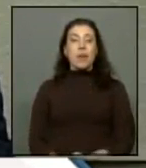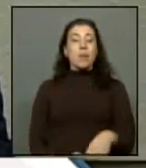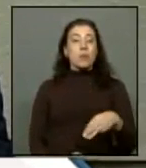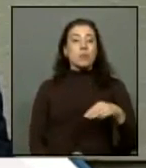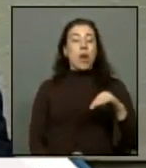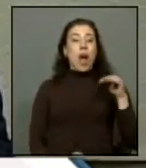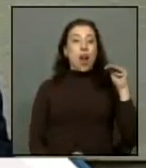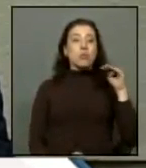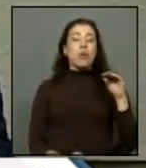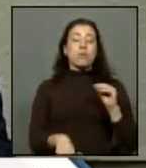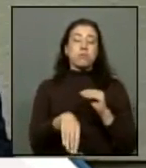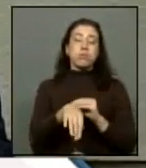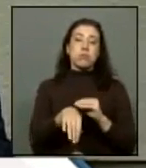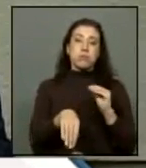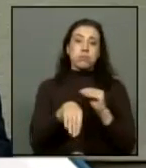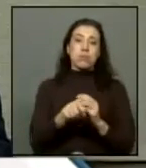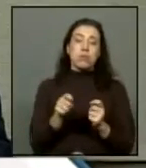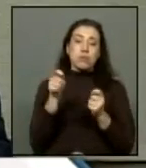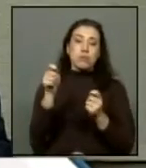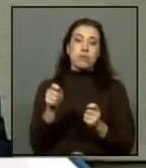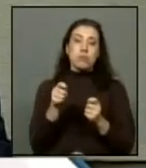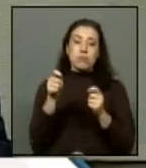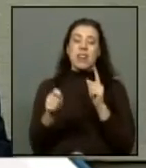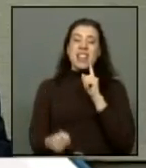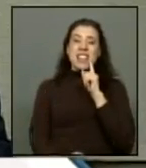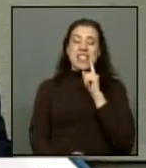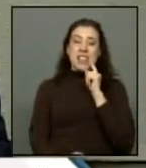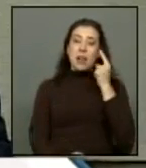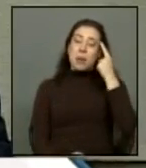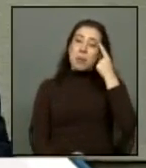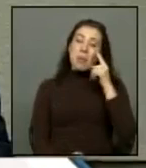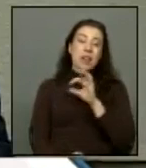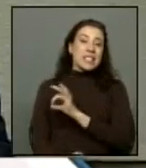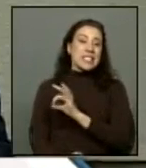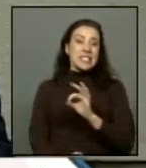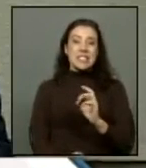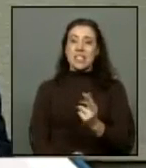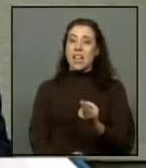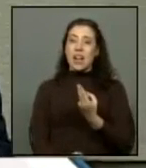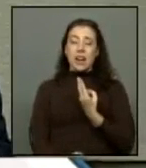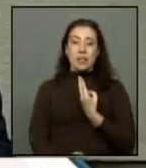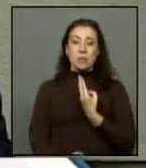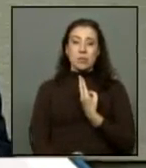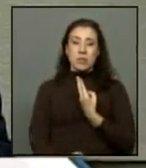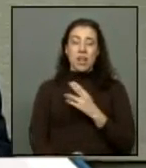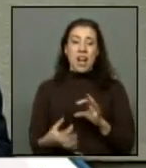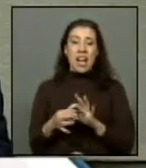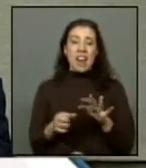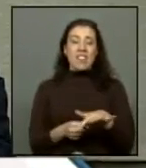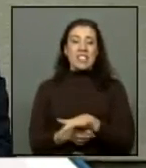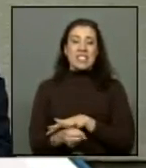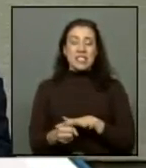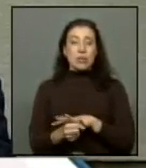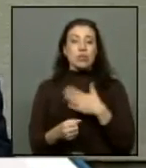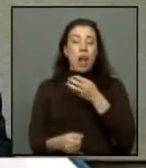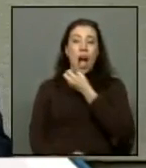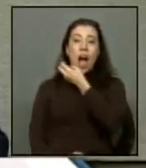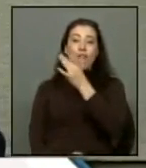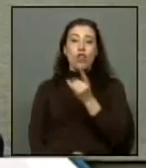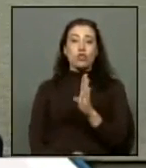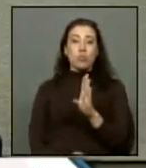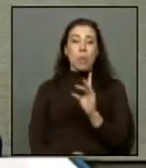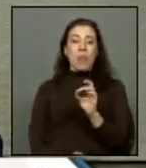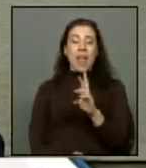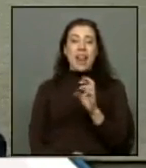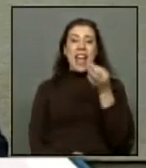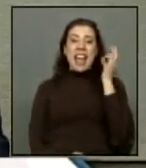múltiples oficios al municipio de Iquique en esta materia, pero sin respuesta. Esta grave situación se expuso a la subdere en